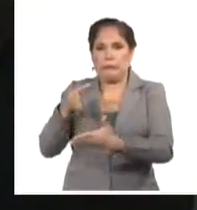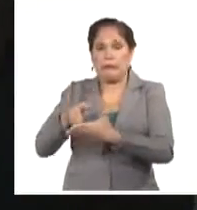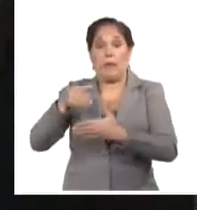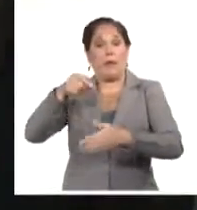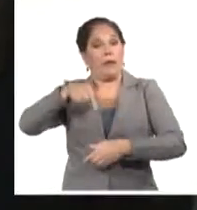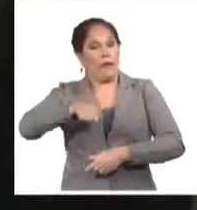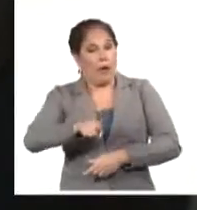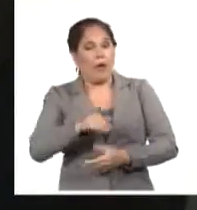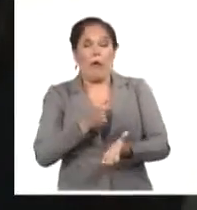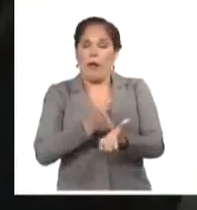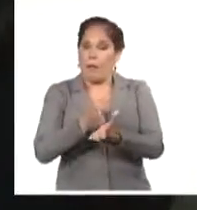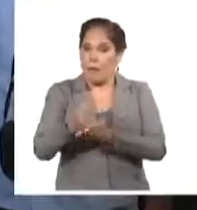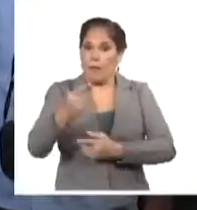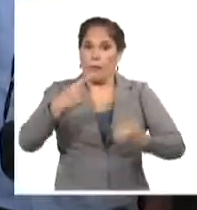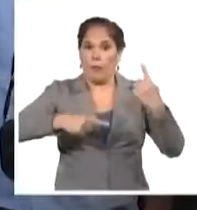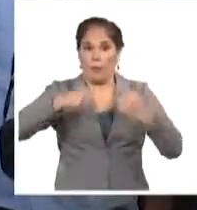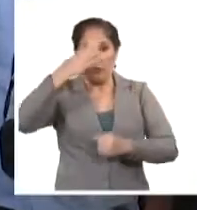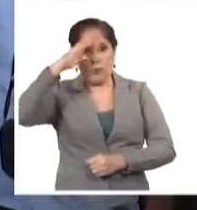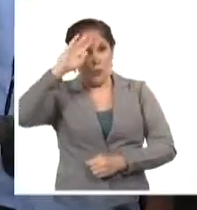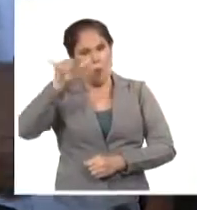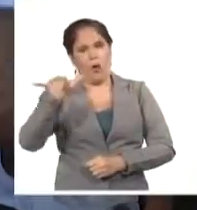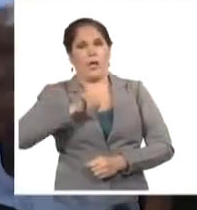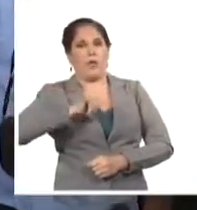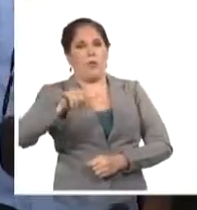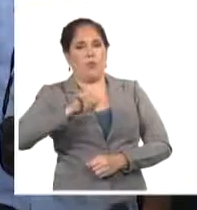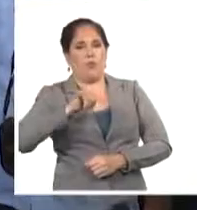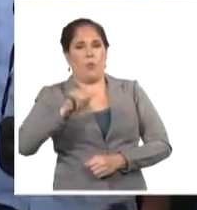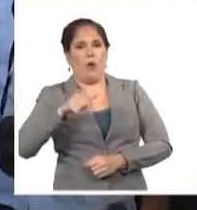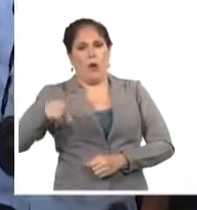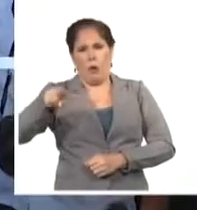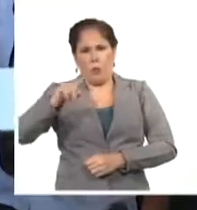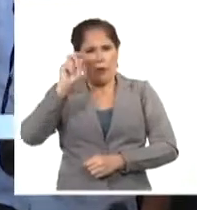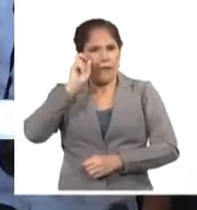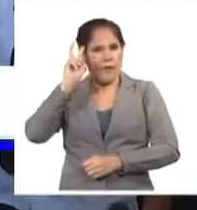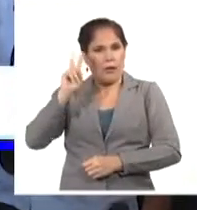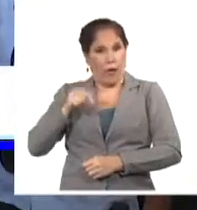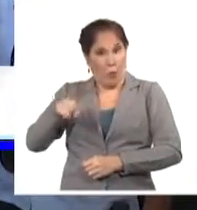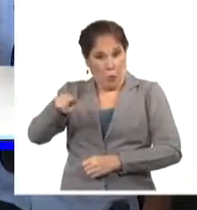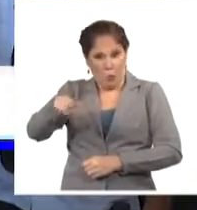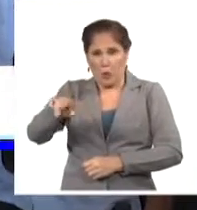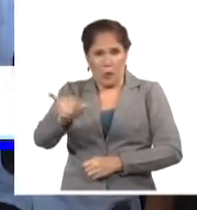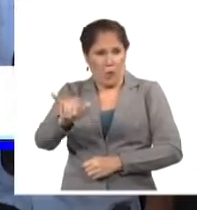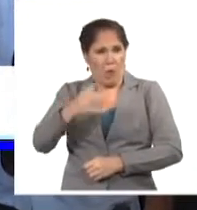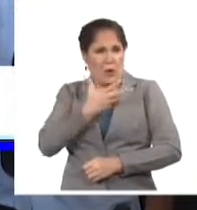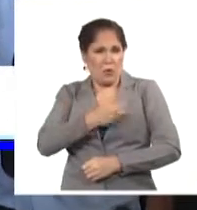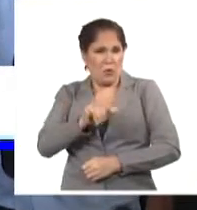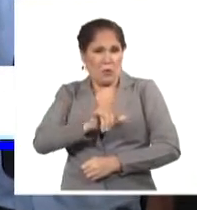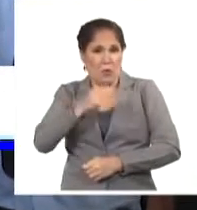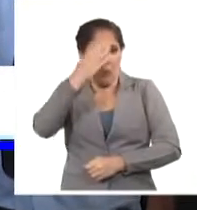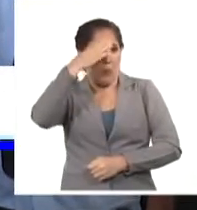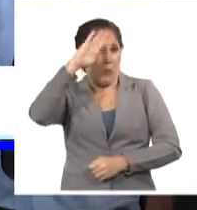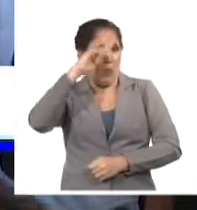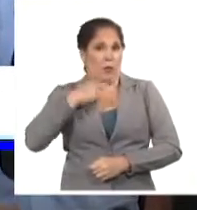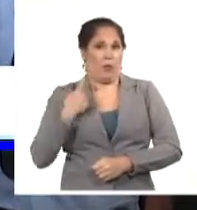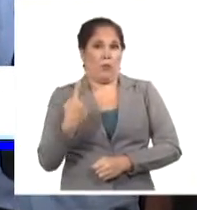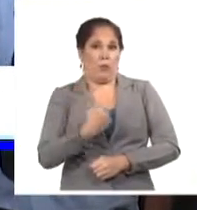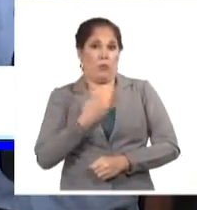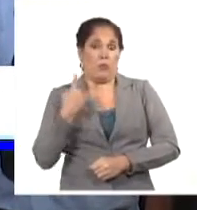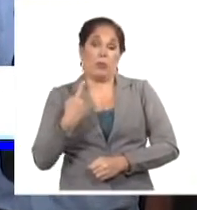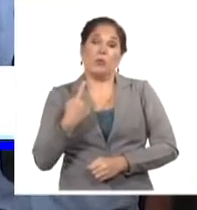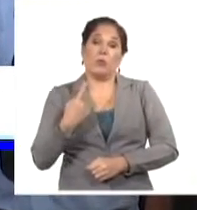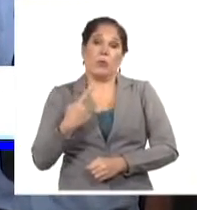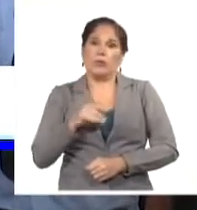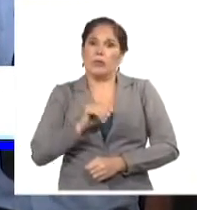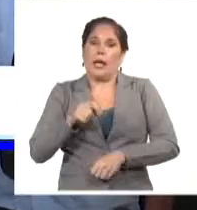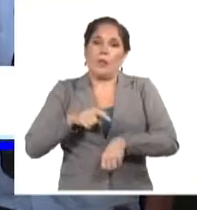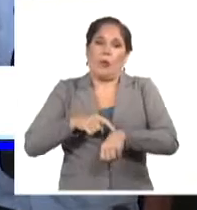mantiene contra Cuba. Ustedes también lo sufrieron, pero bueno, hasta un momento